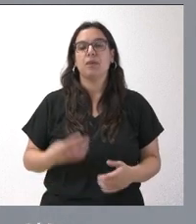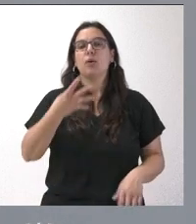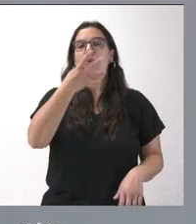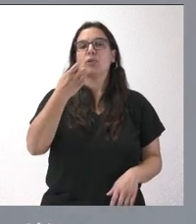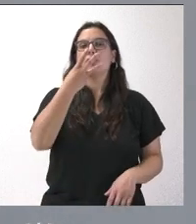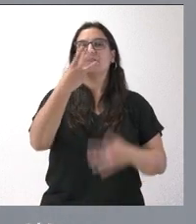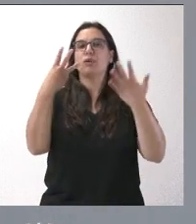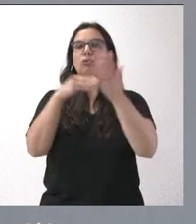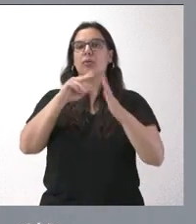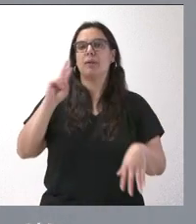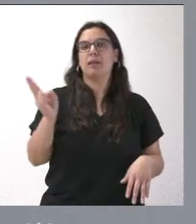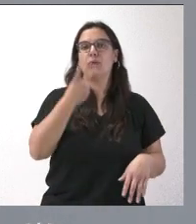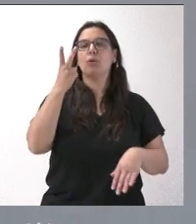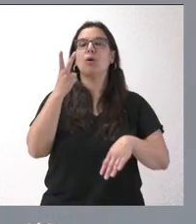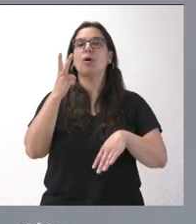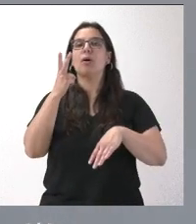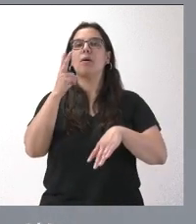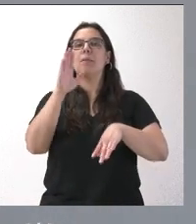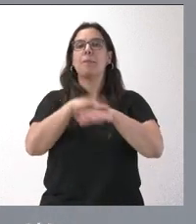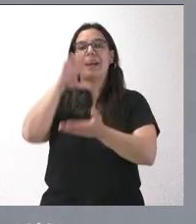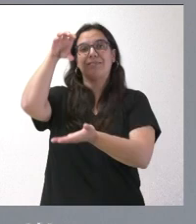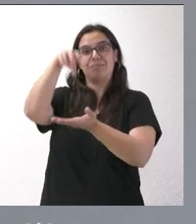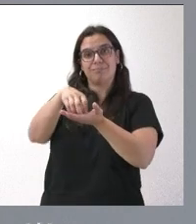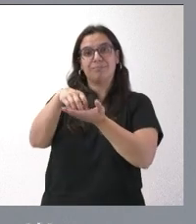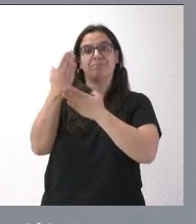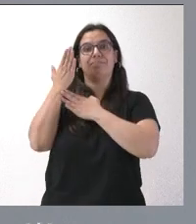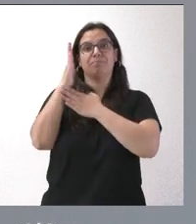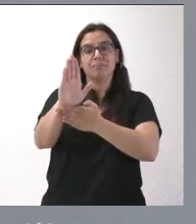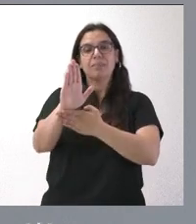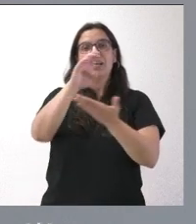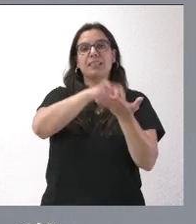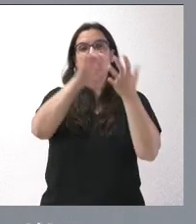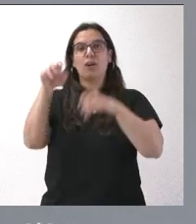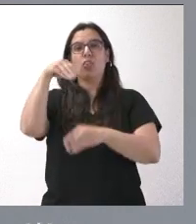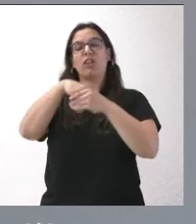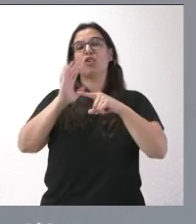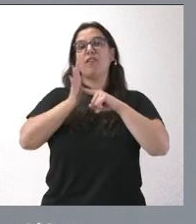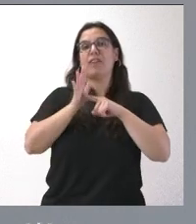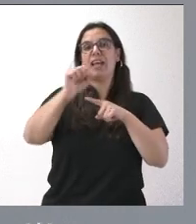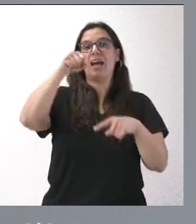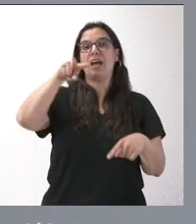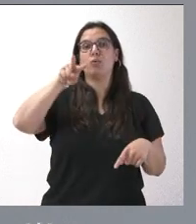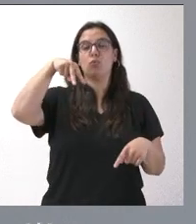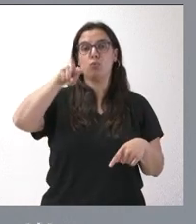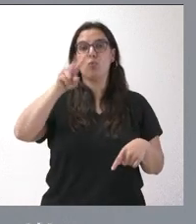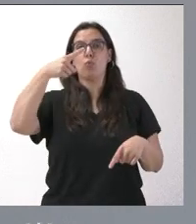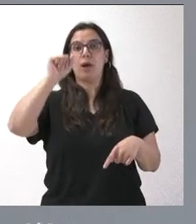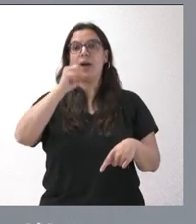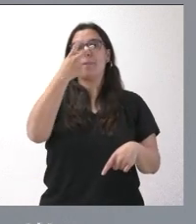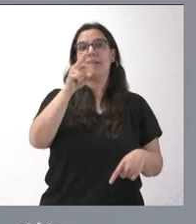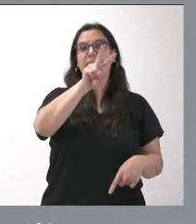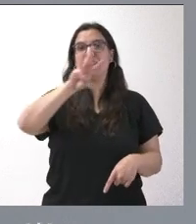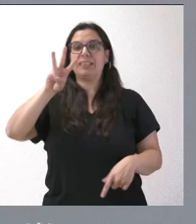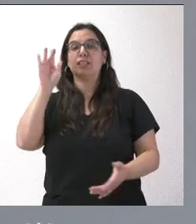438.000 euros para el stand que representará Castilla y León en la Feria ANUGA 2023, que se celebrará en